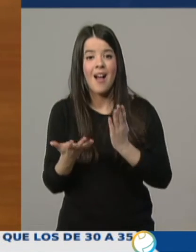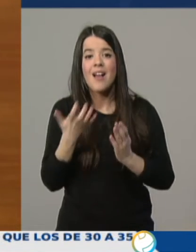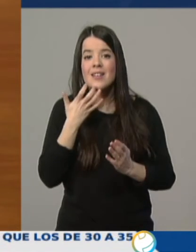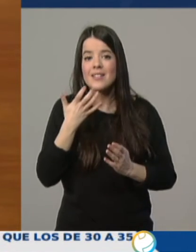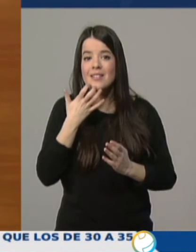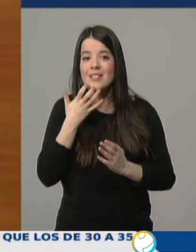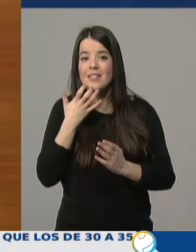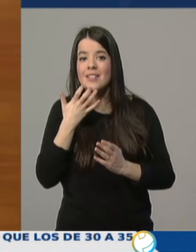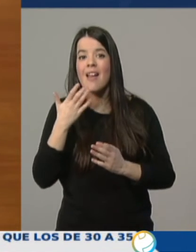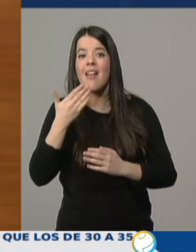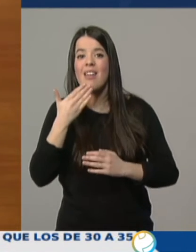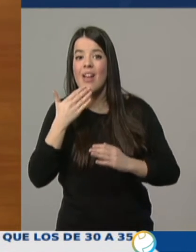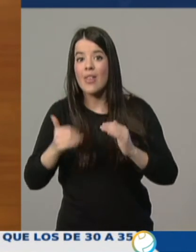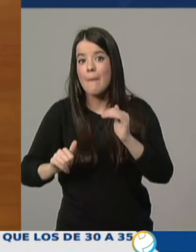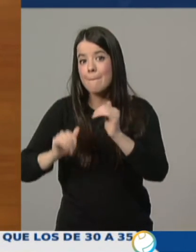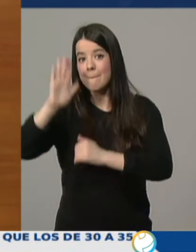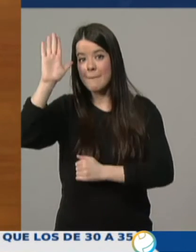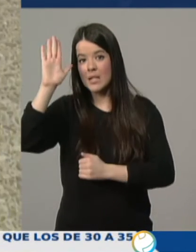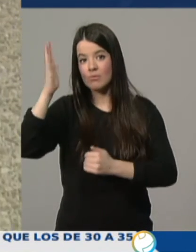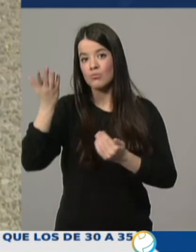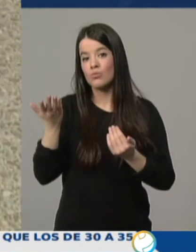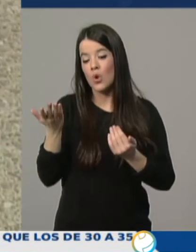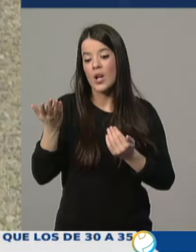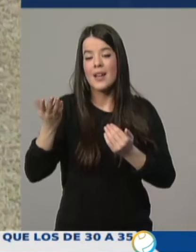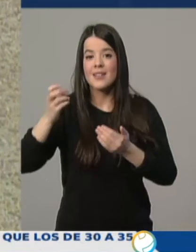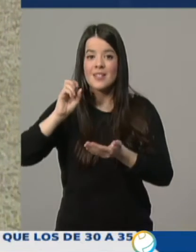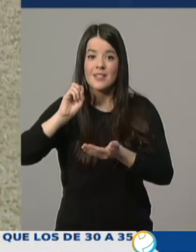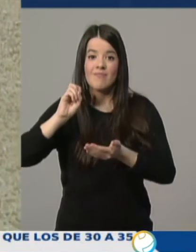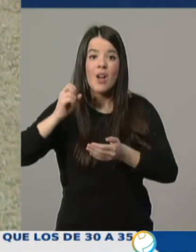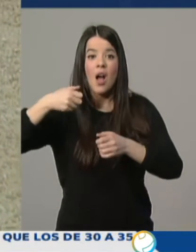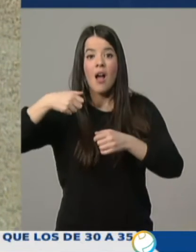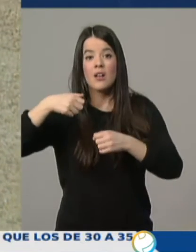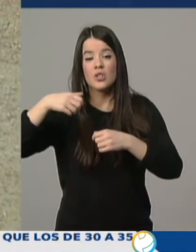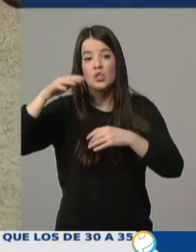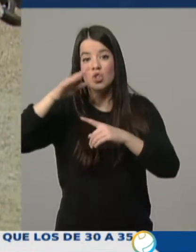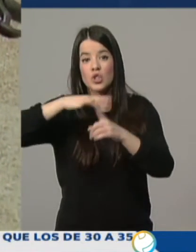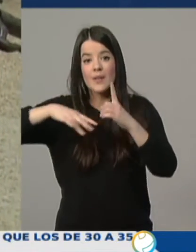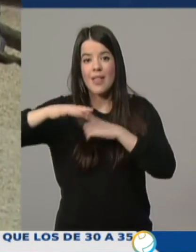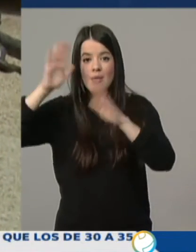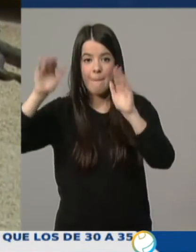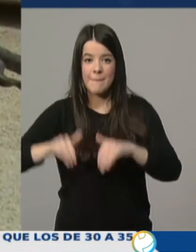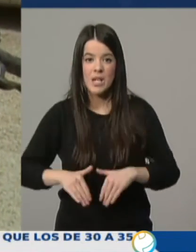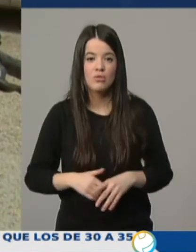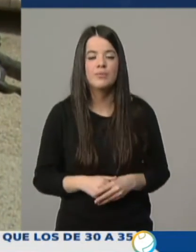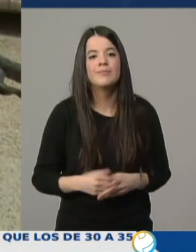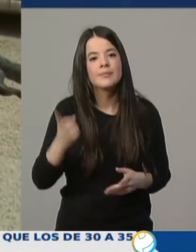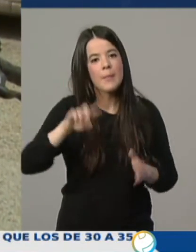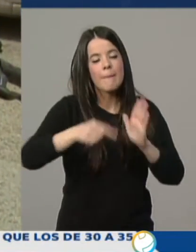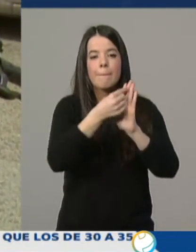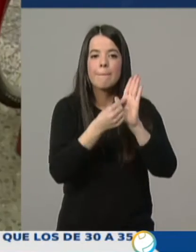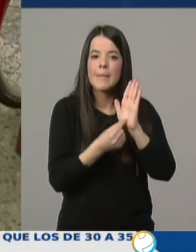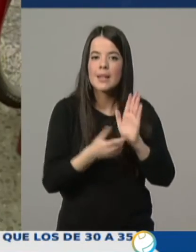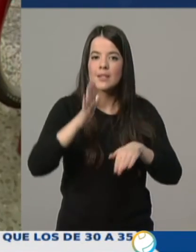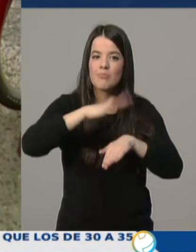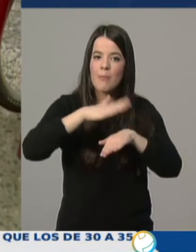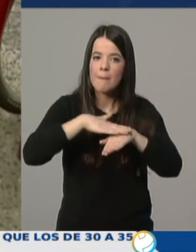se convierten, entre comillas, en menos sostenibles. Para revertir esto debemos impulsar medidas que permitan incrementar y